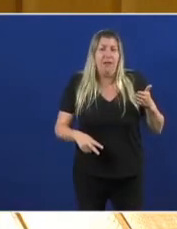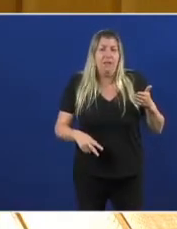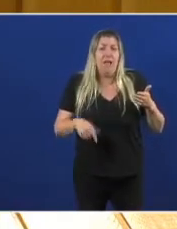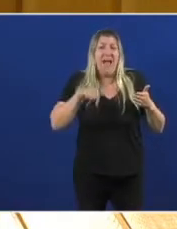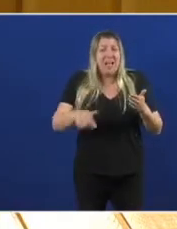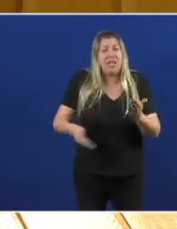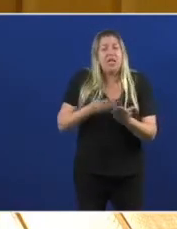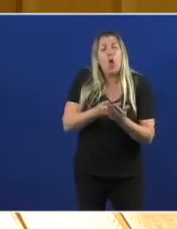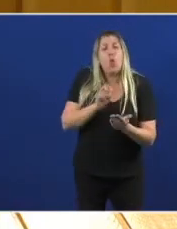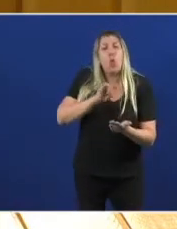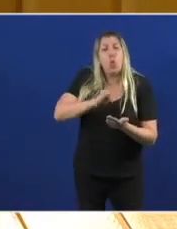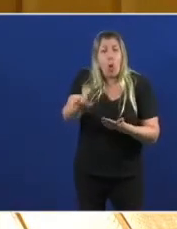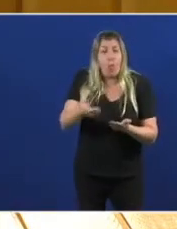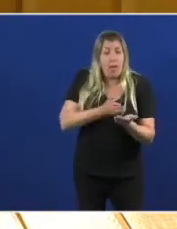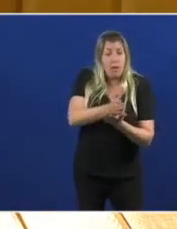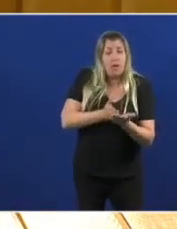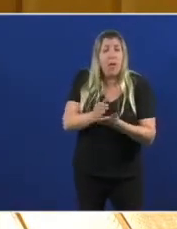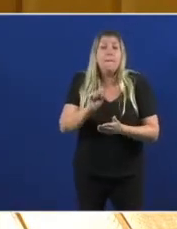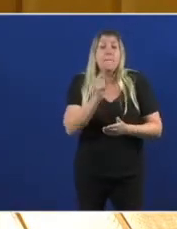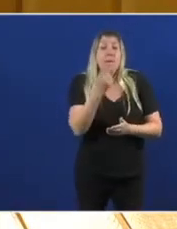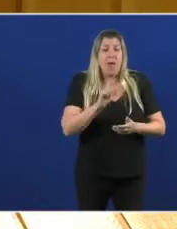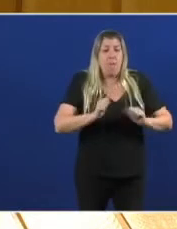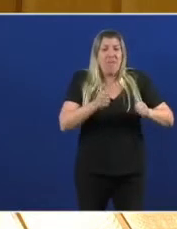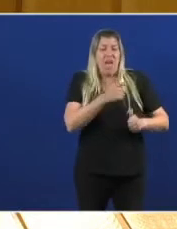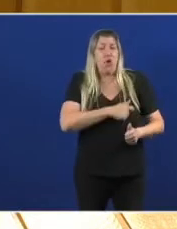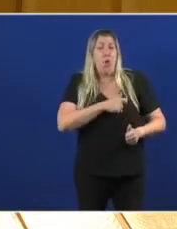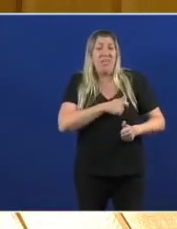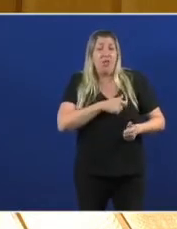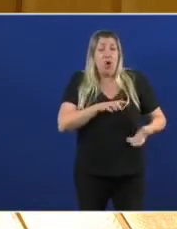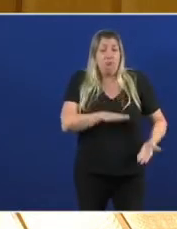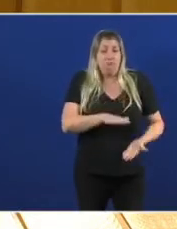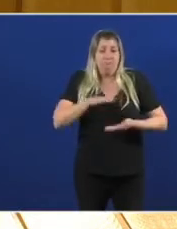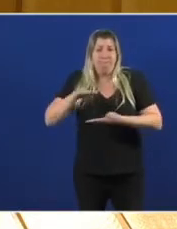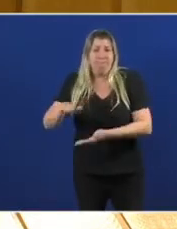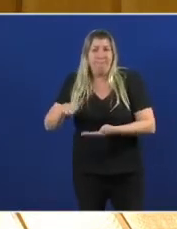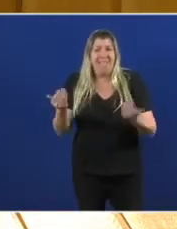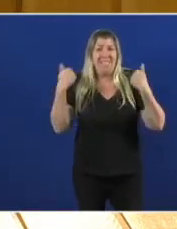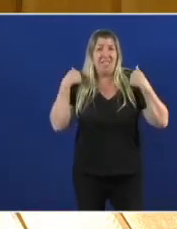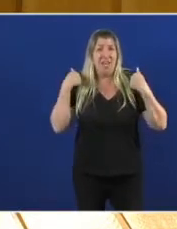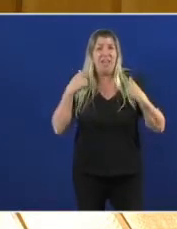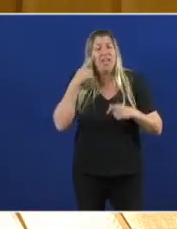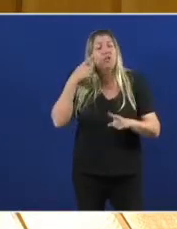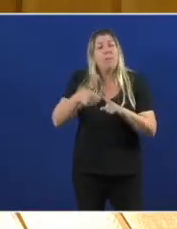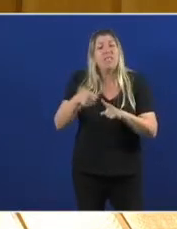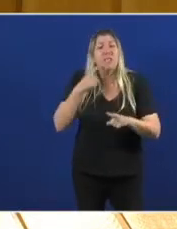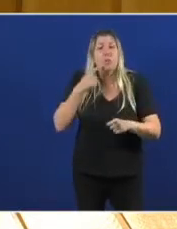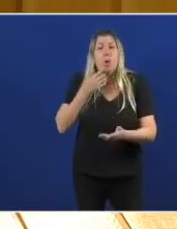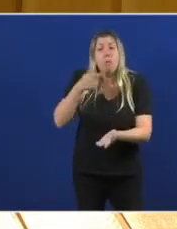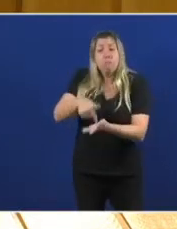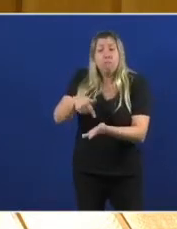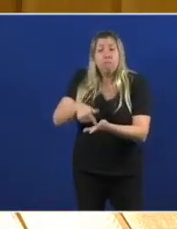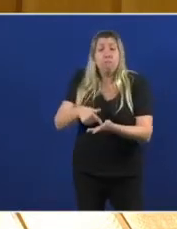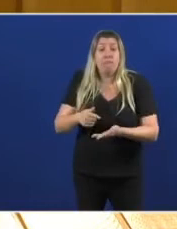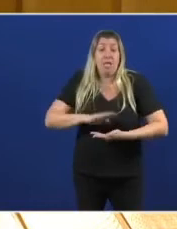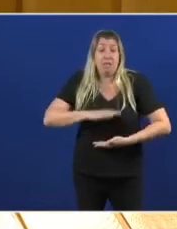proposta En primeiro lugar Poñer en marcha Comisión de transferencias Para solicitar Todas as competencias Pendentes